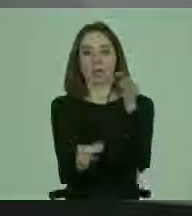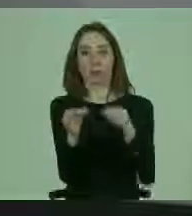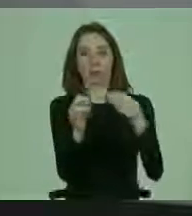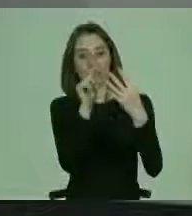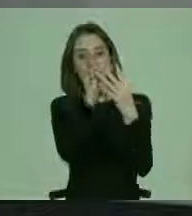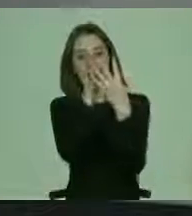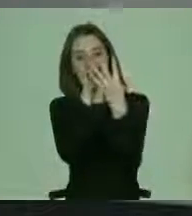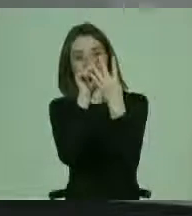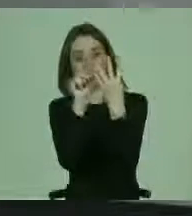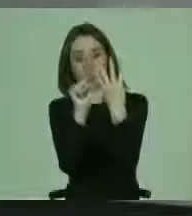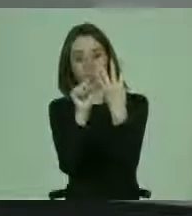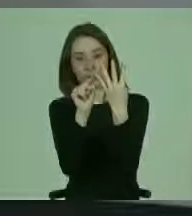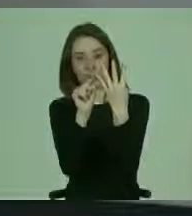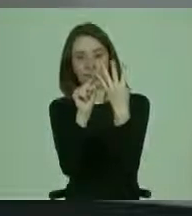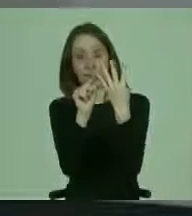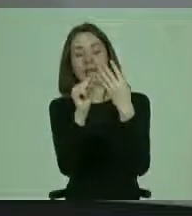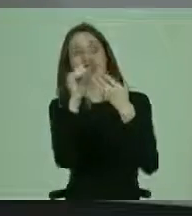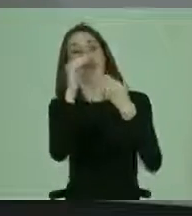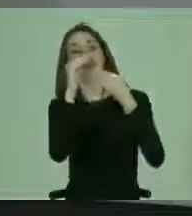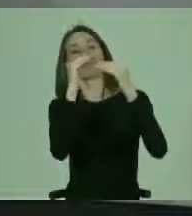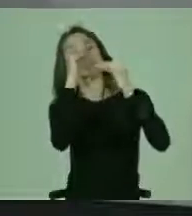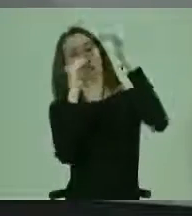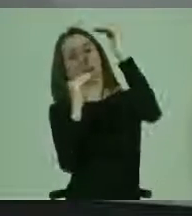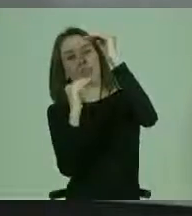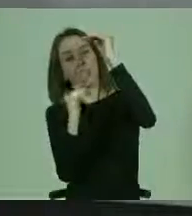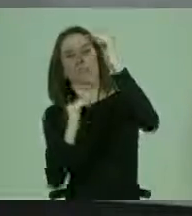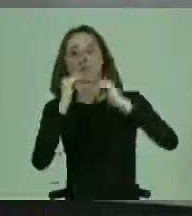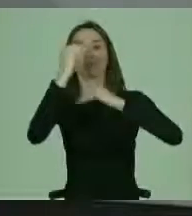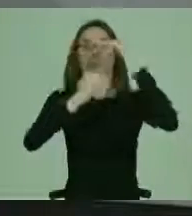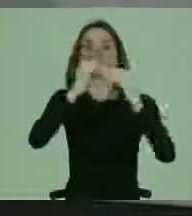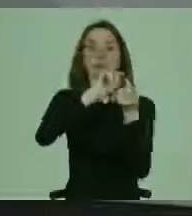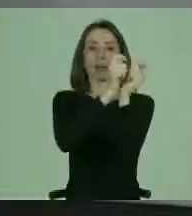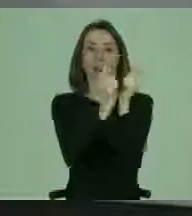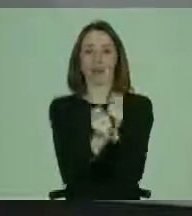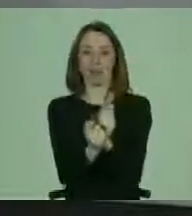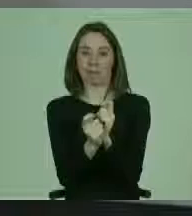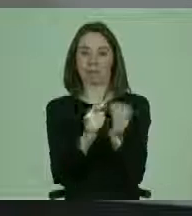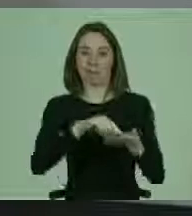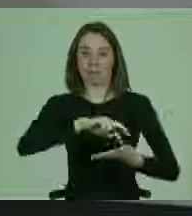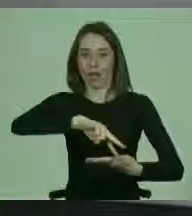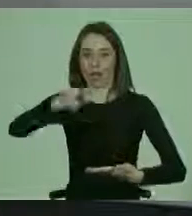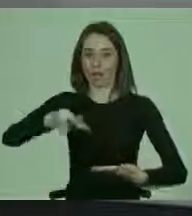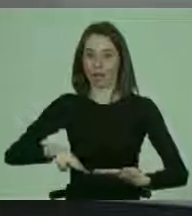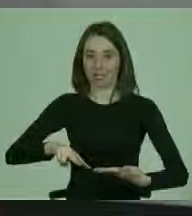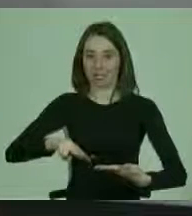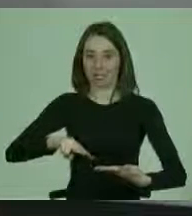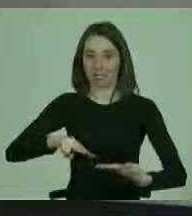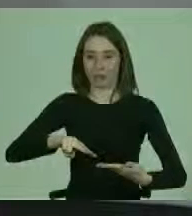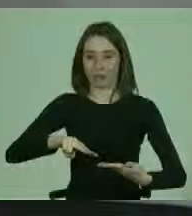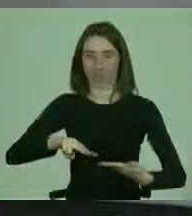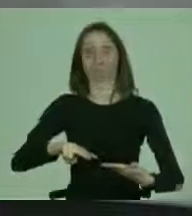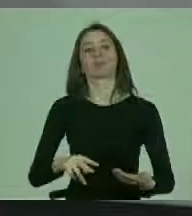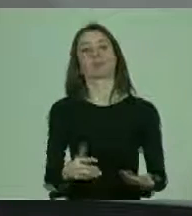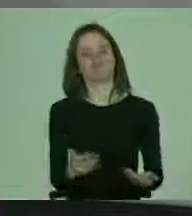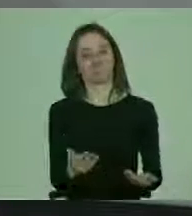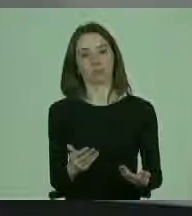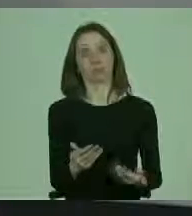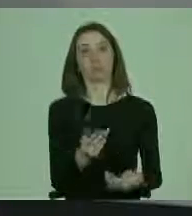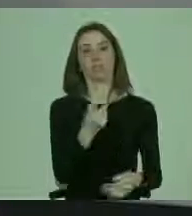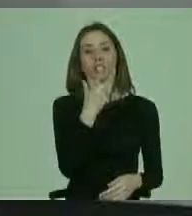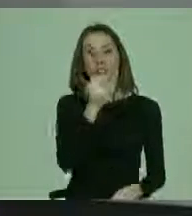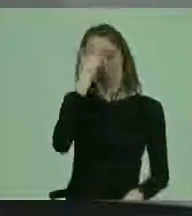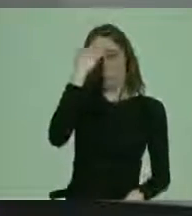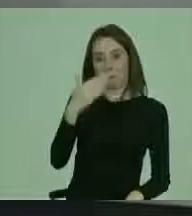tiene un reordenamiento a la luz de esta convención también. Desde luego, la no